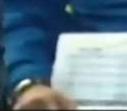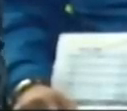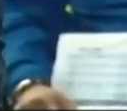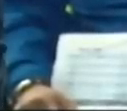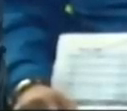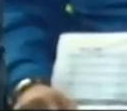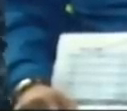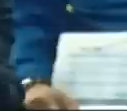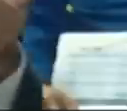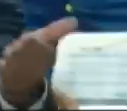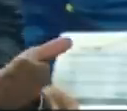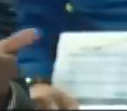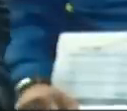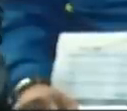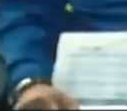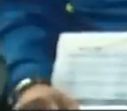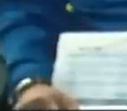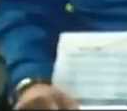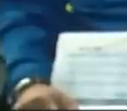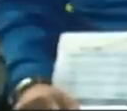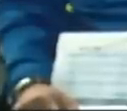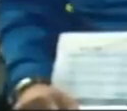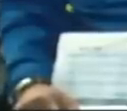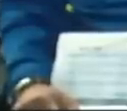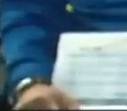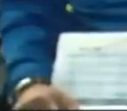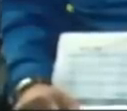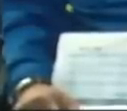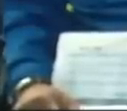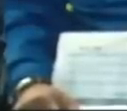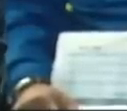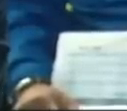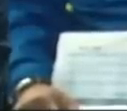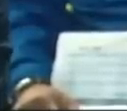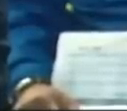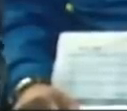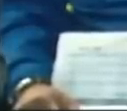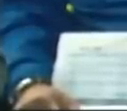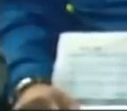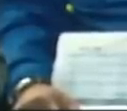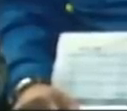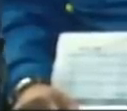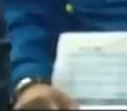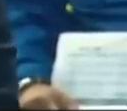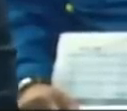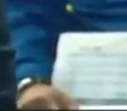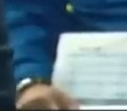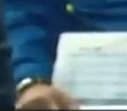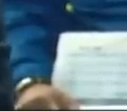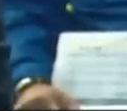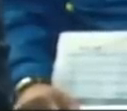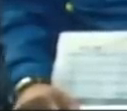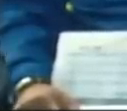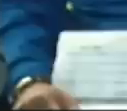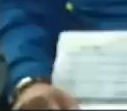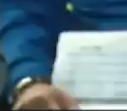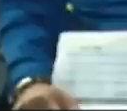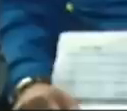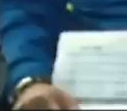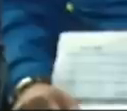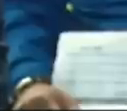ilegítimas, ilegales, que desde el año 2015 se han impuesto en contra de Venezuela, casi un número que se acerca a